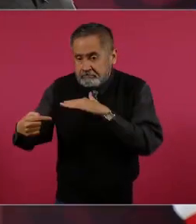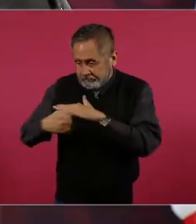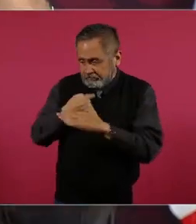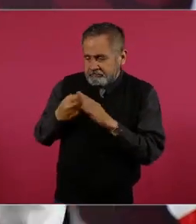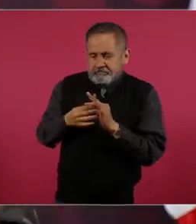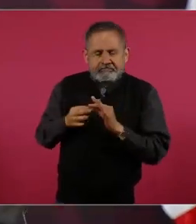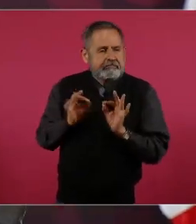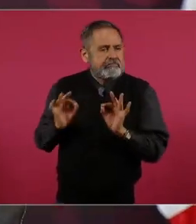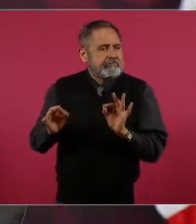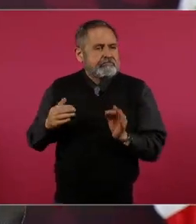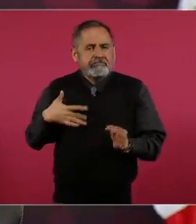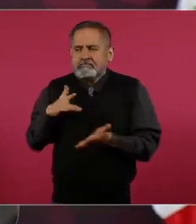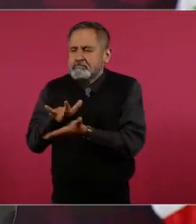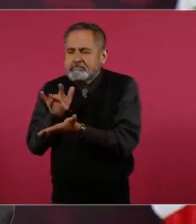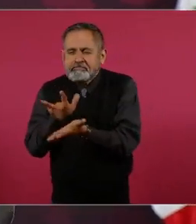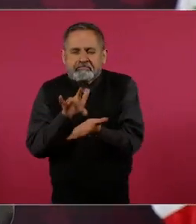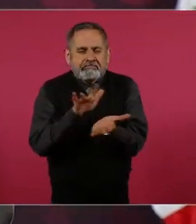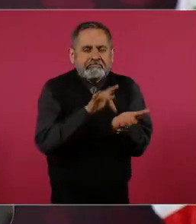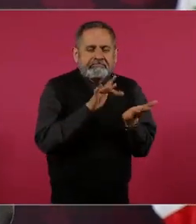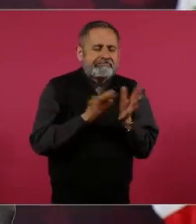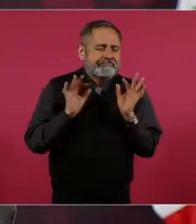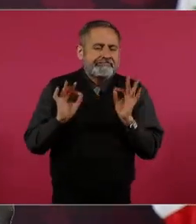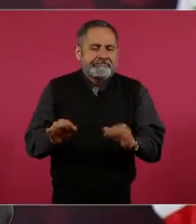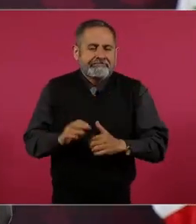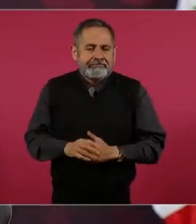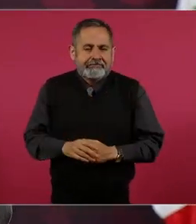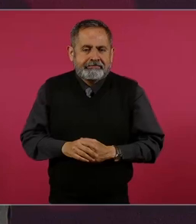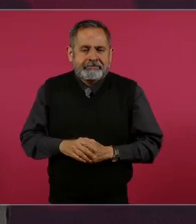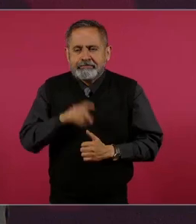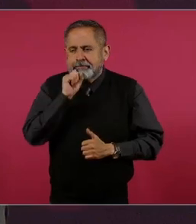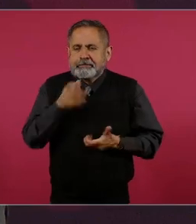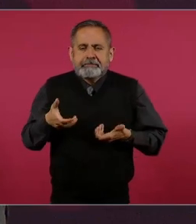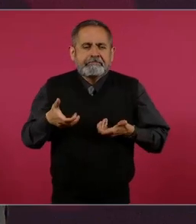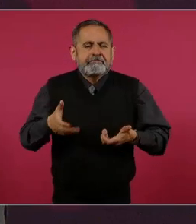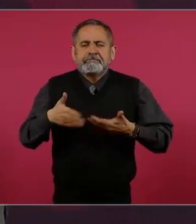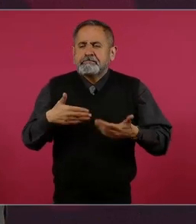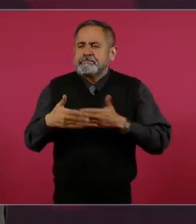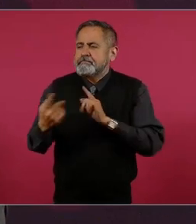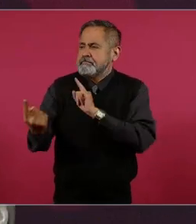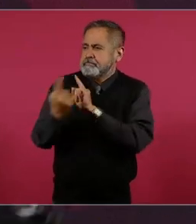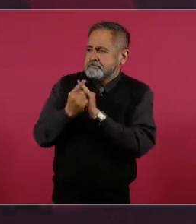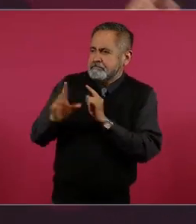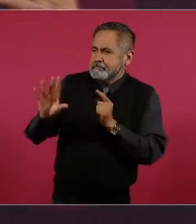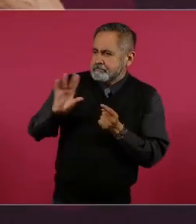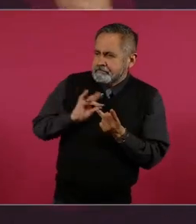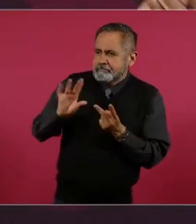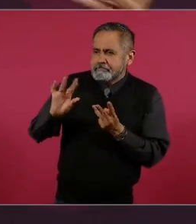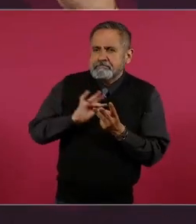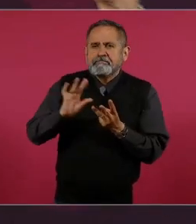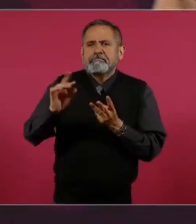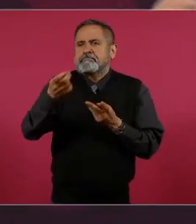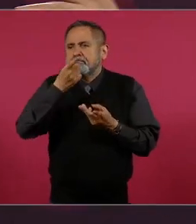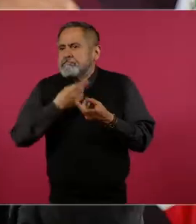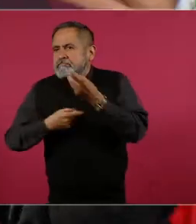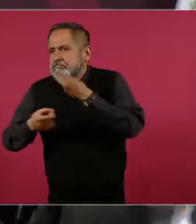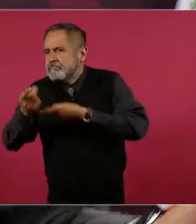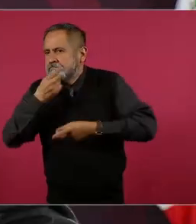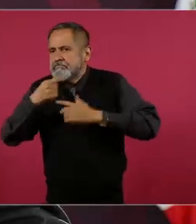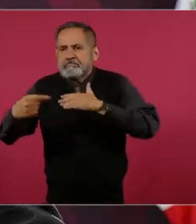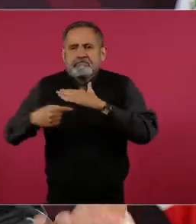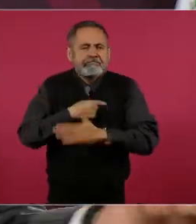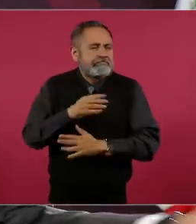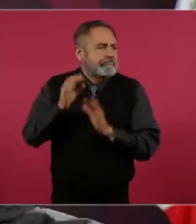andamos en la calle, estamos recogiendo los sentimientos de la gente,